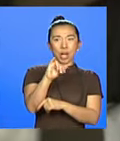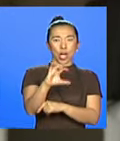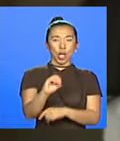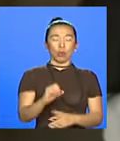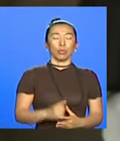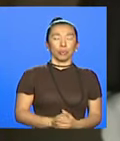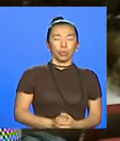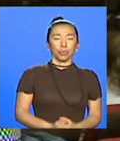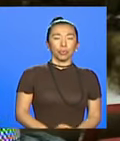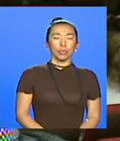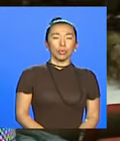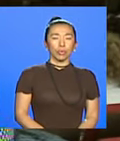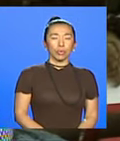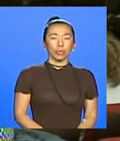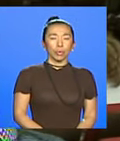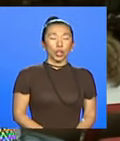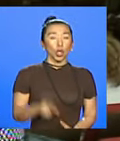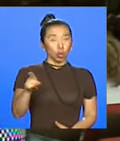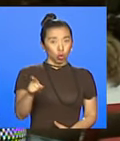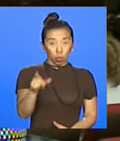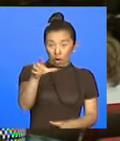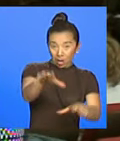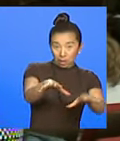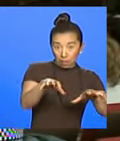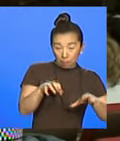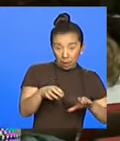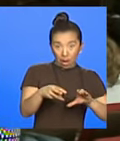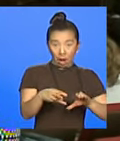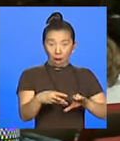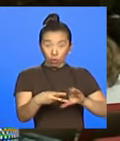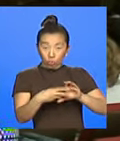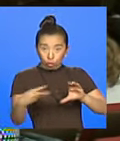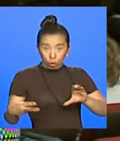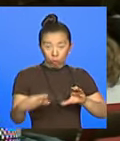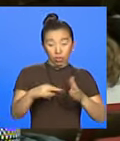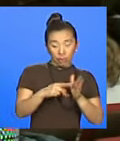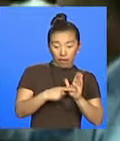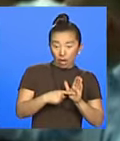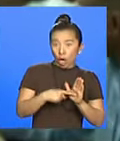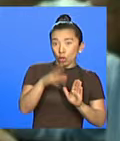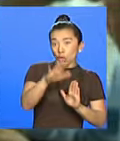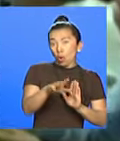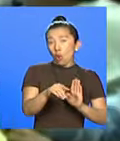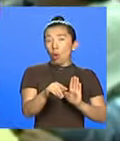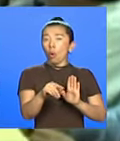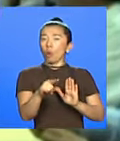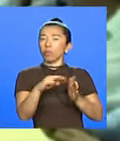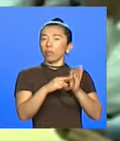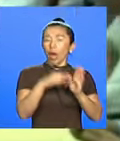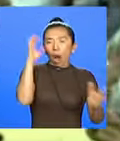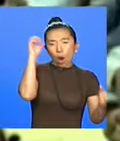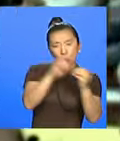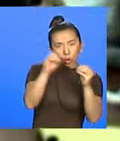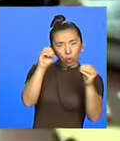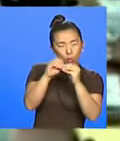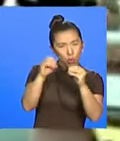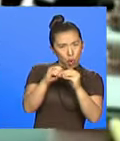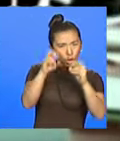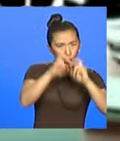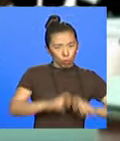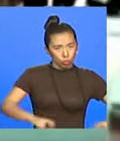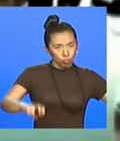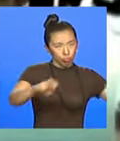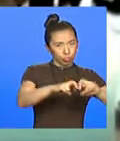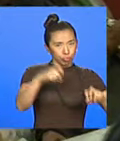Cámara, Alirio Uribe, la Asamblea Nacional Constituyente va más allá de ser una fórmula de refrendación de los acuerdos alcanzados en la Mesa de